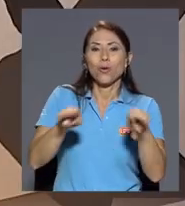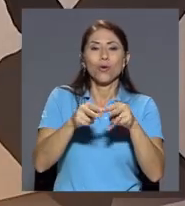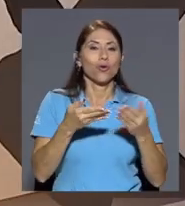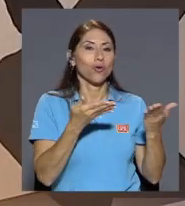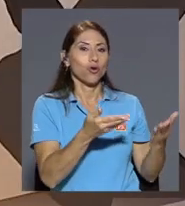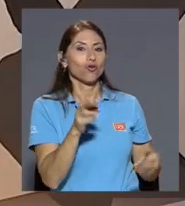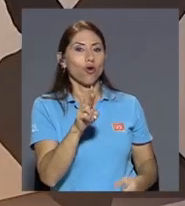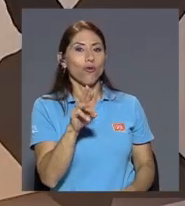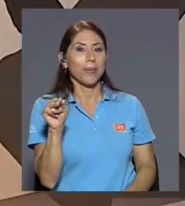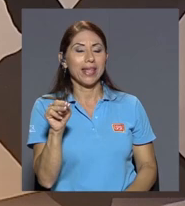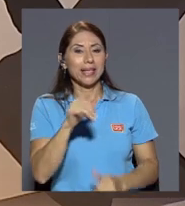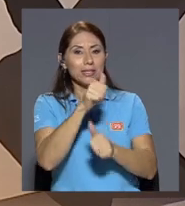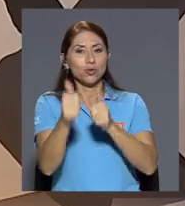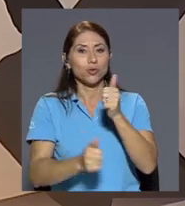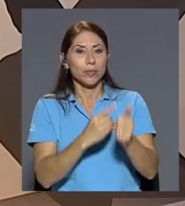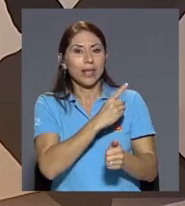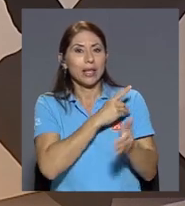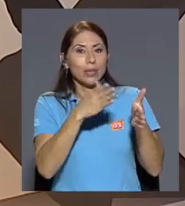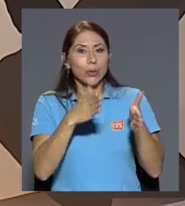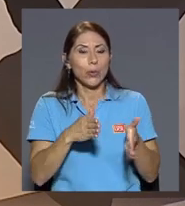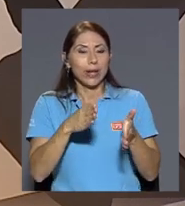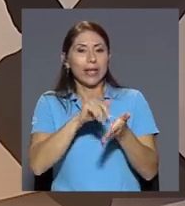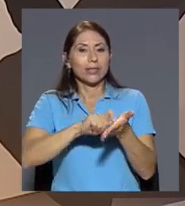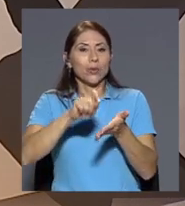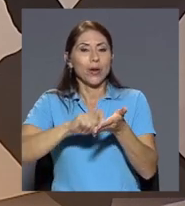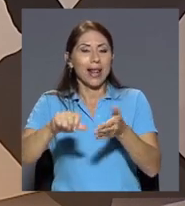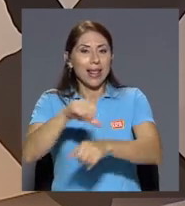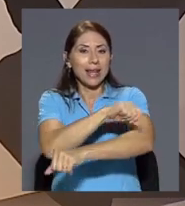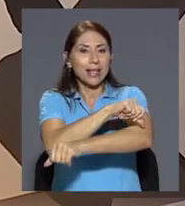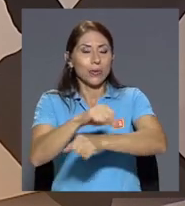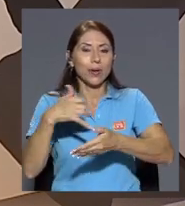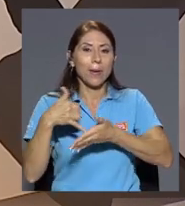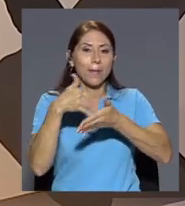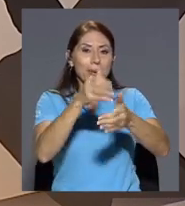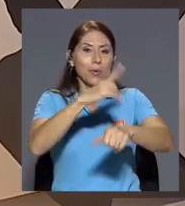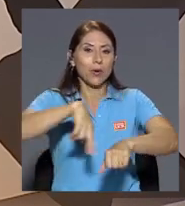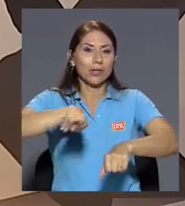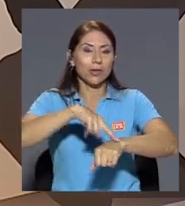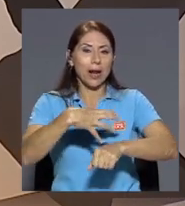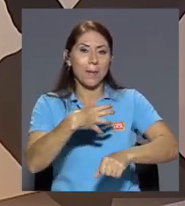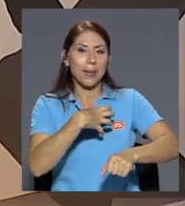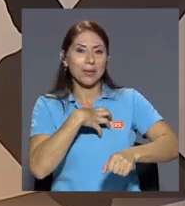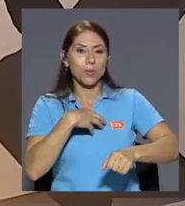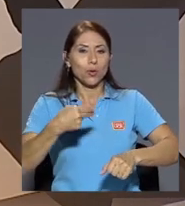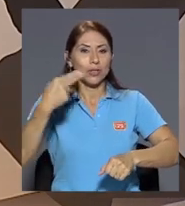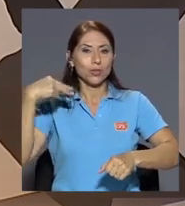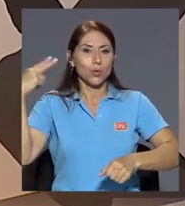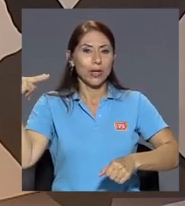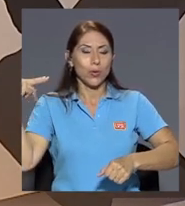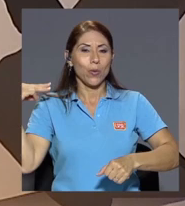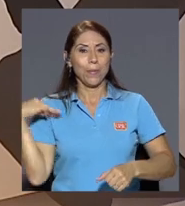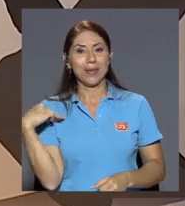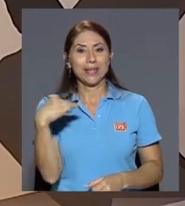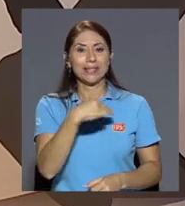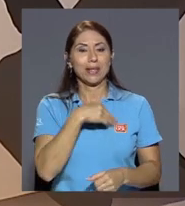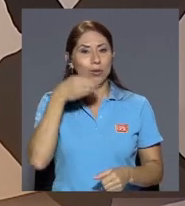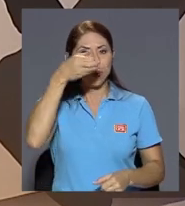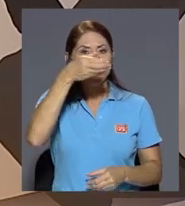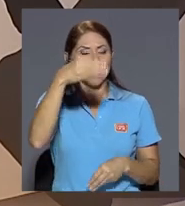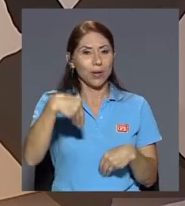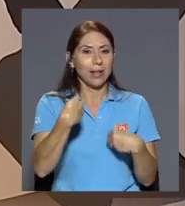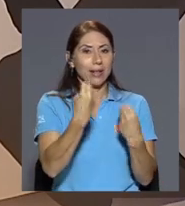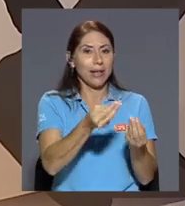Rodolfo Mejías subdirector de la Escuela de Arquitectura y Premio Nacional del Patrimonio Histórico que otorga el Ministerio de Cultura